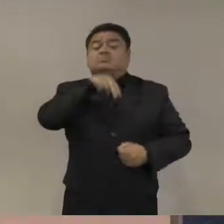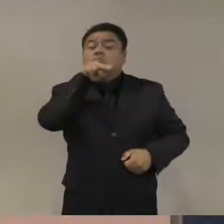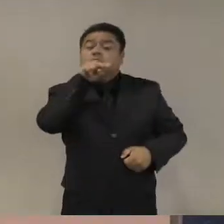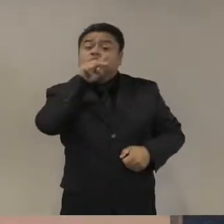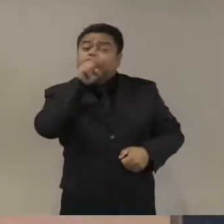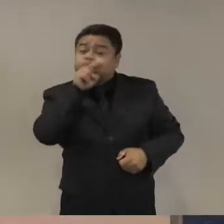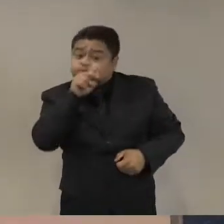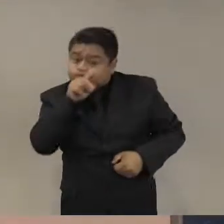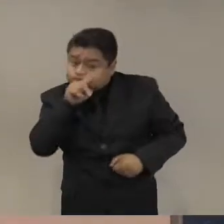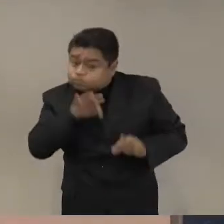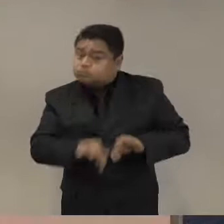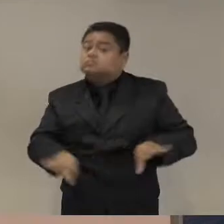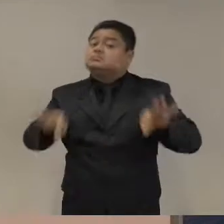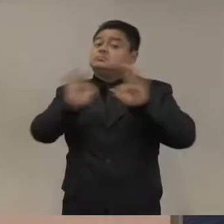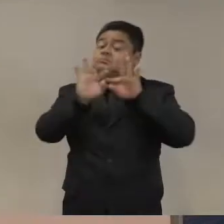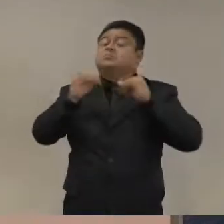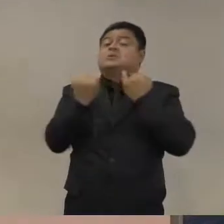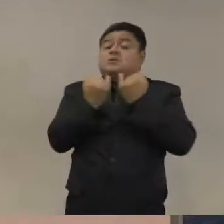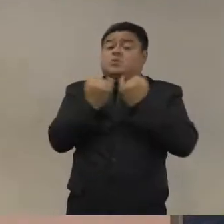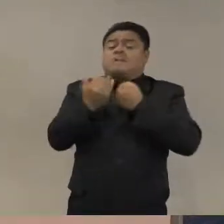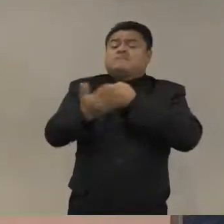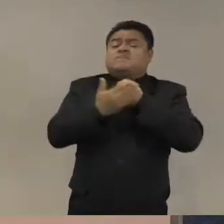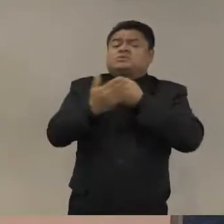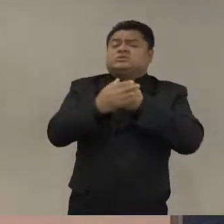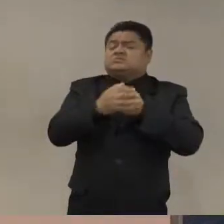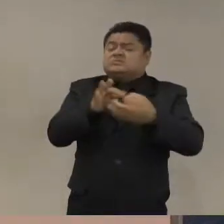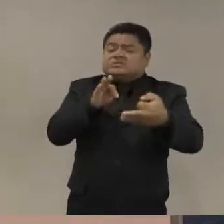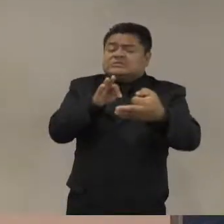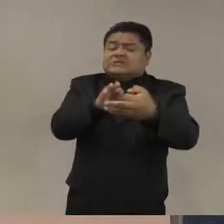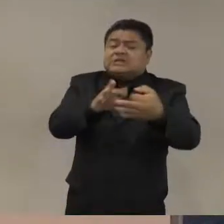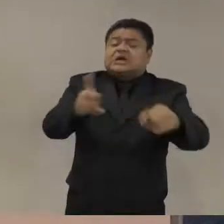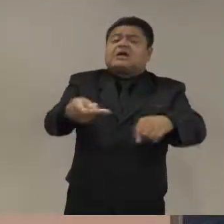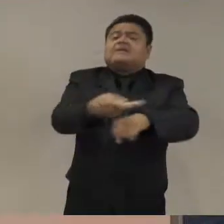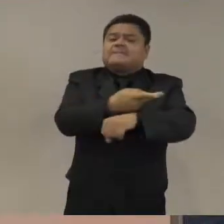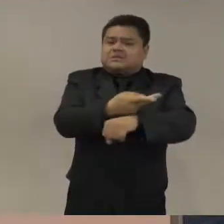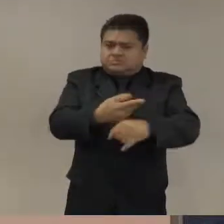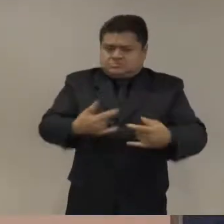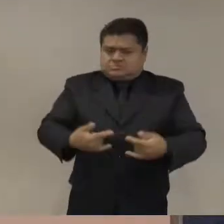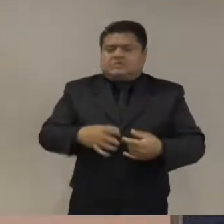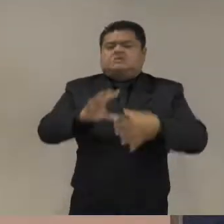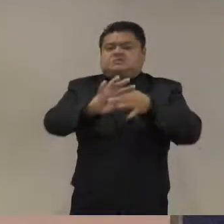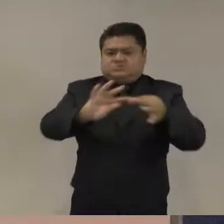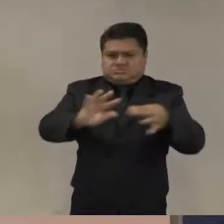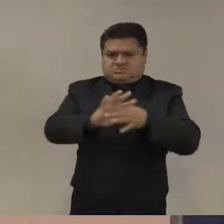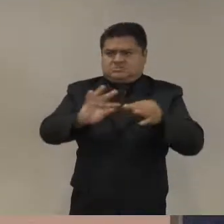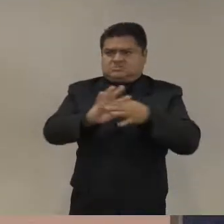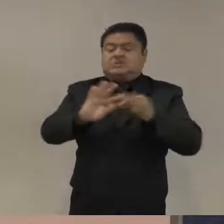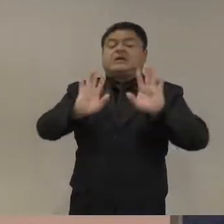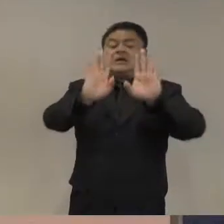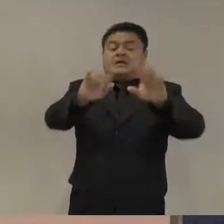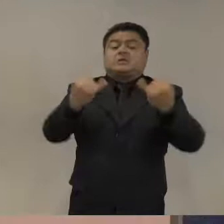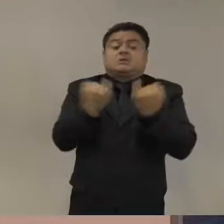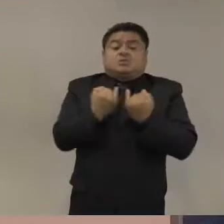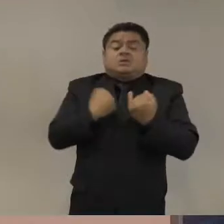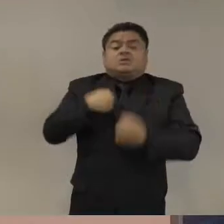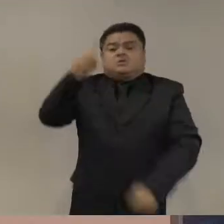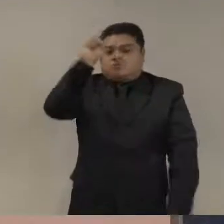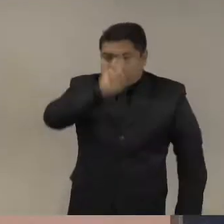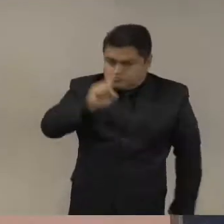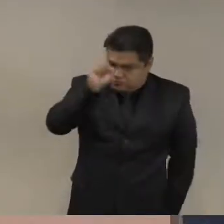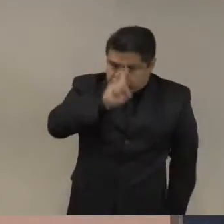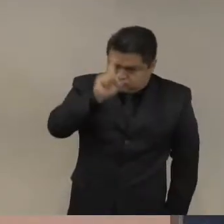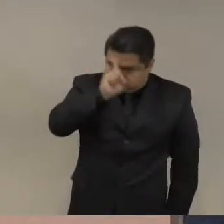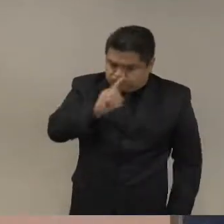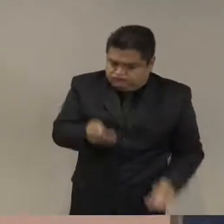bastante cercano, y una sugerencia sobre qué hacer en vez de seguir enviando a los soldados a jugar el